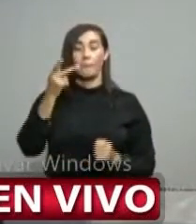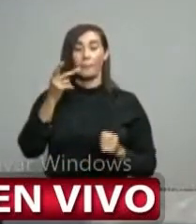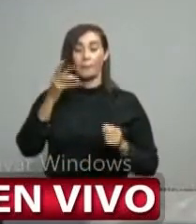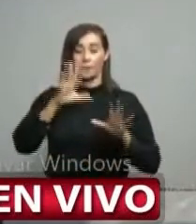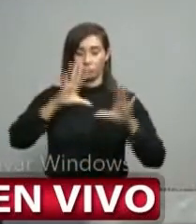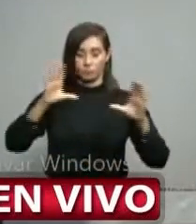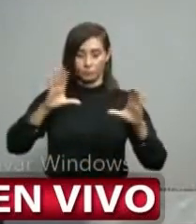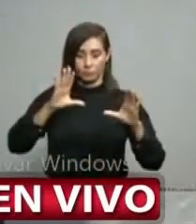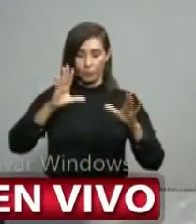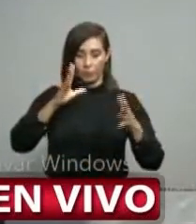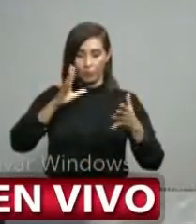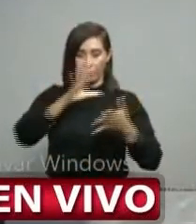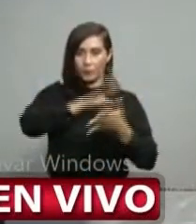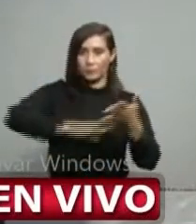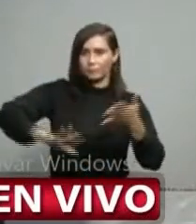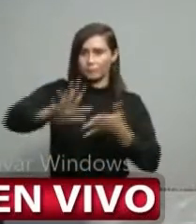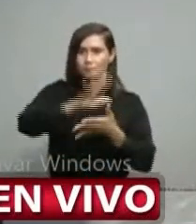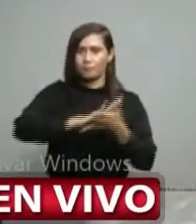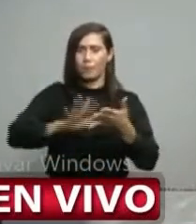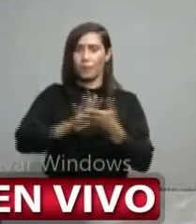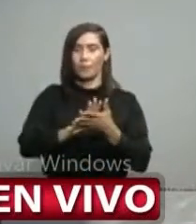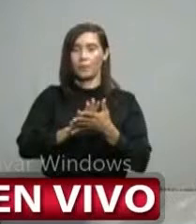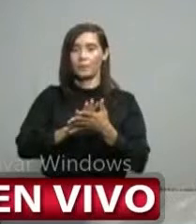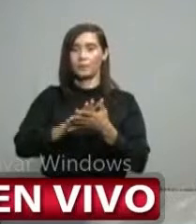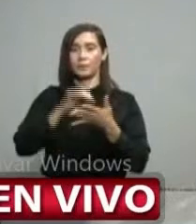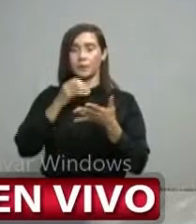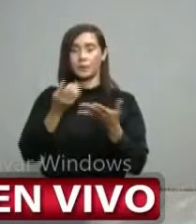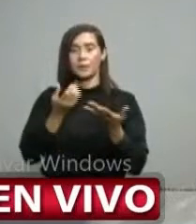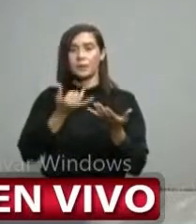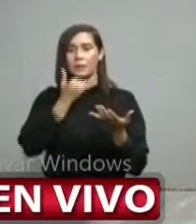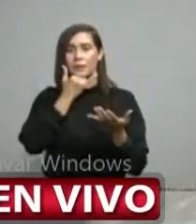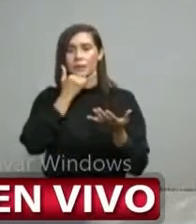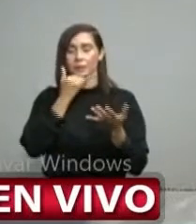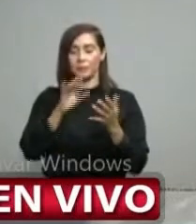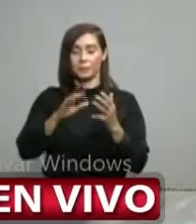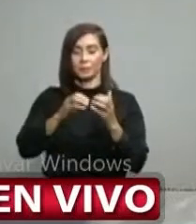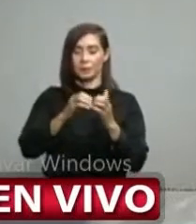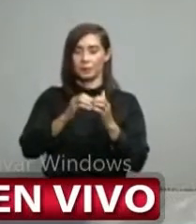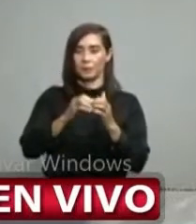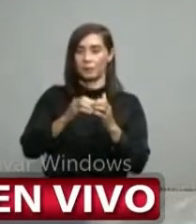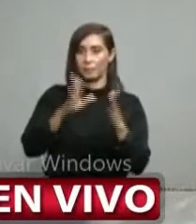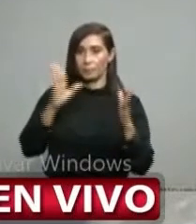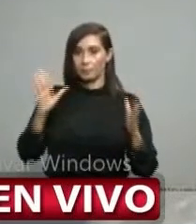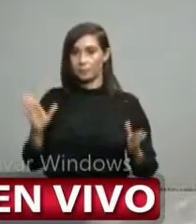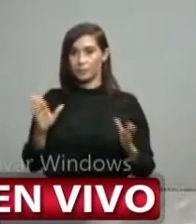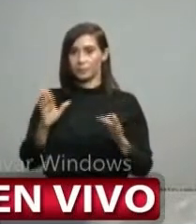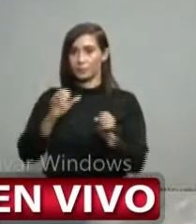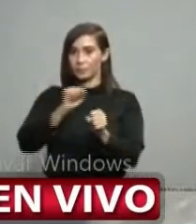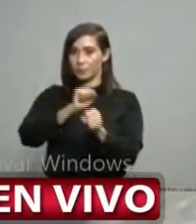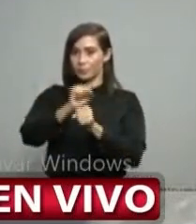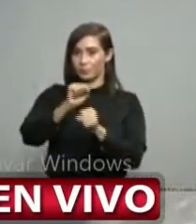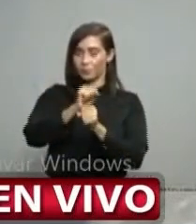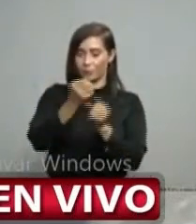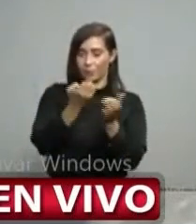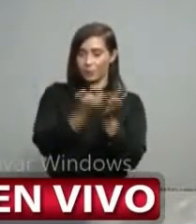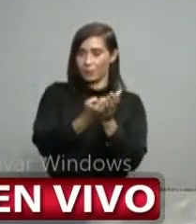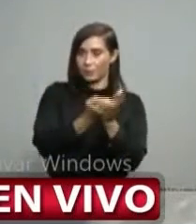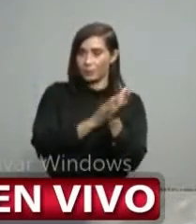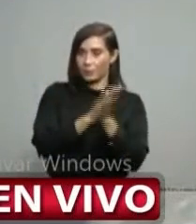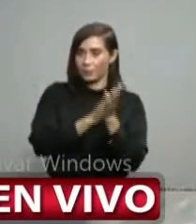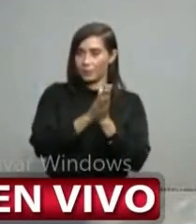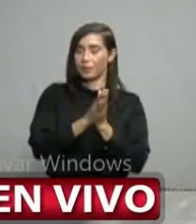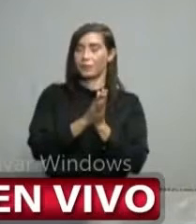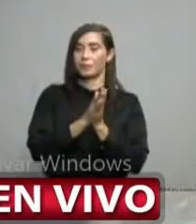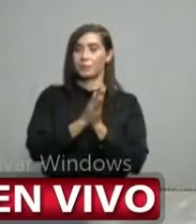global el efecto que ha tenido la apertura de este primer periodo y que tengamos